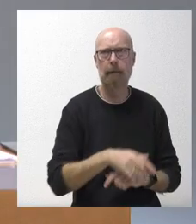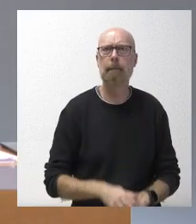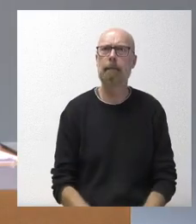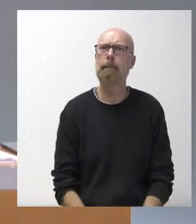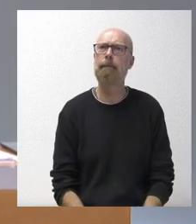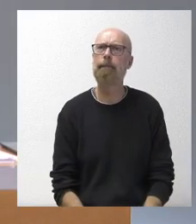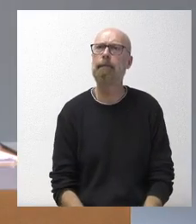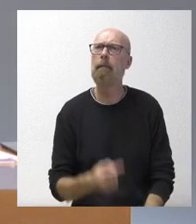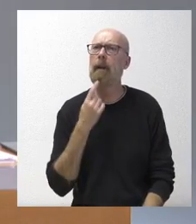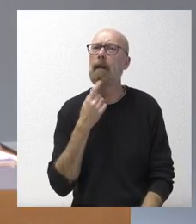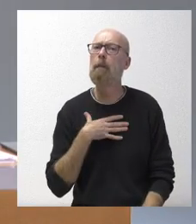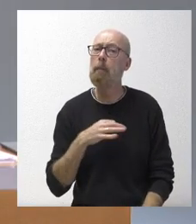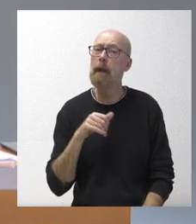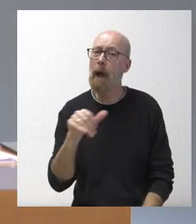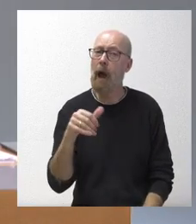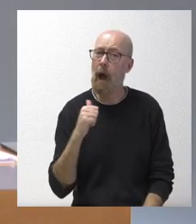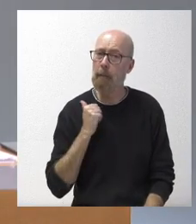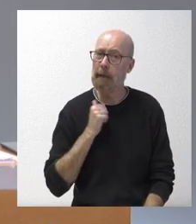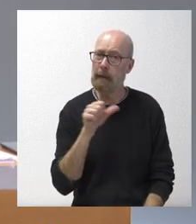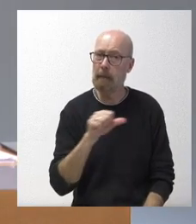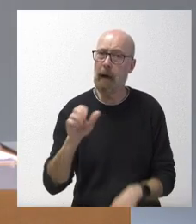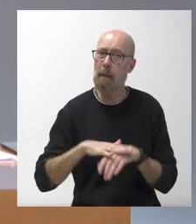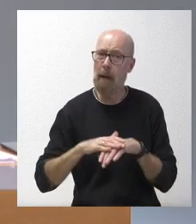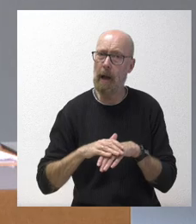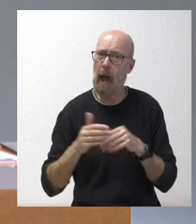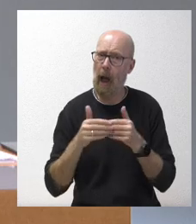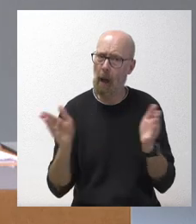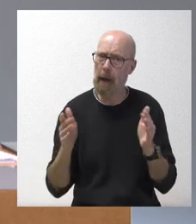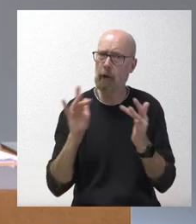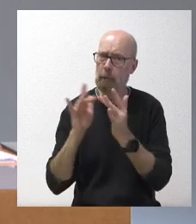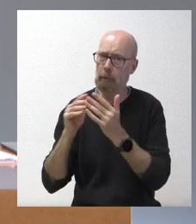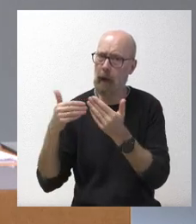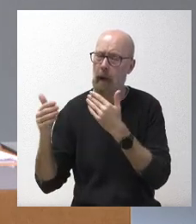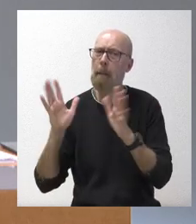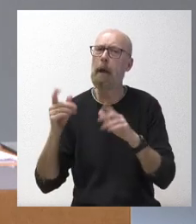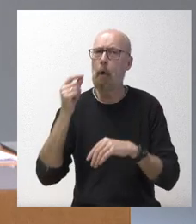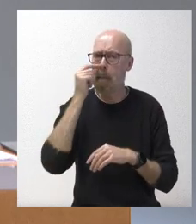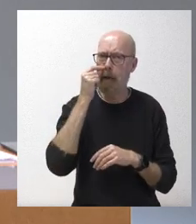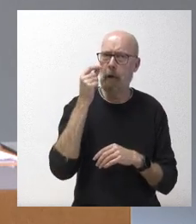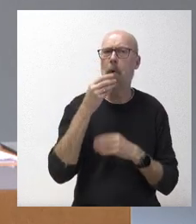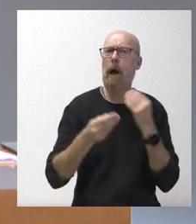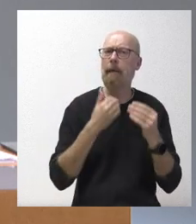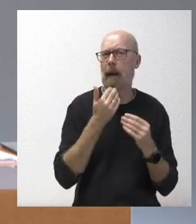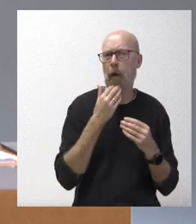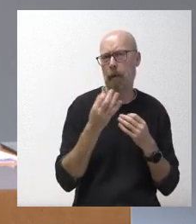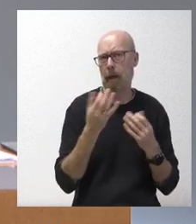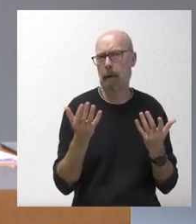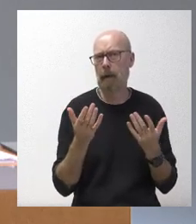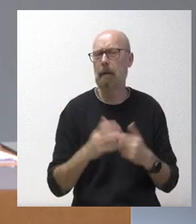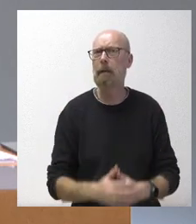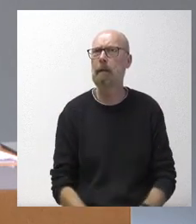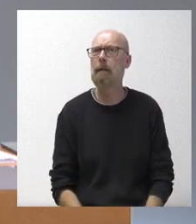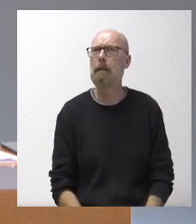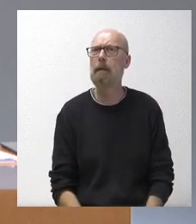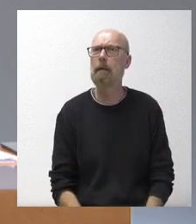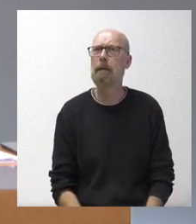que van a aprovechar esta semana para seguir con la mano tendida, pero que Mañuco tiene que hacer algún movimiento. Como me dicen mis compañeros de sala